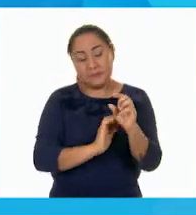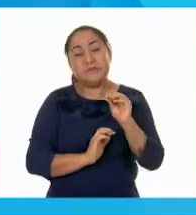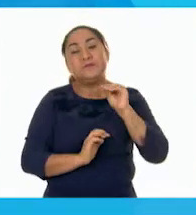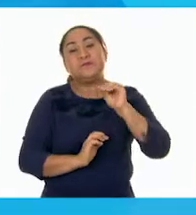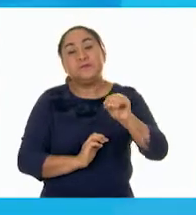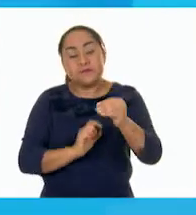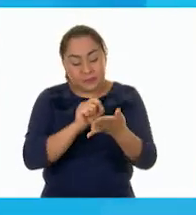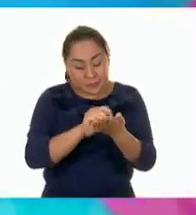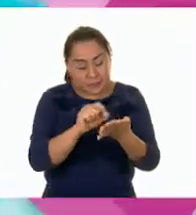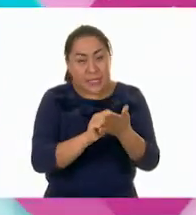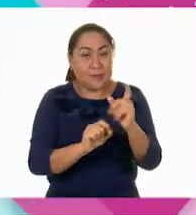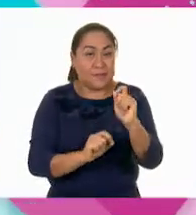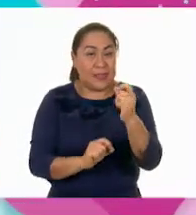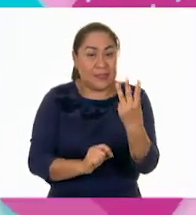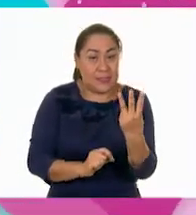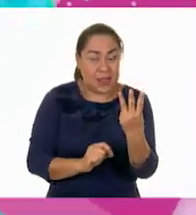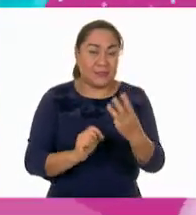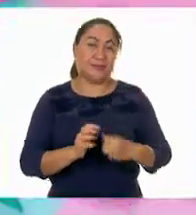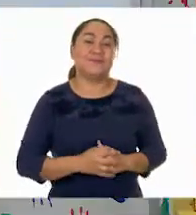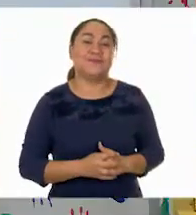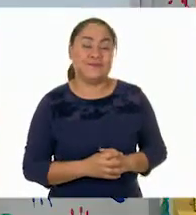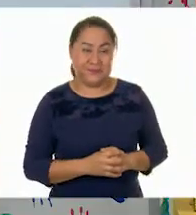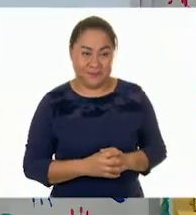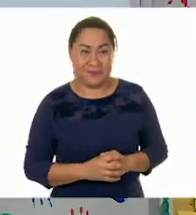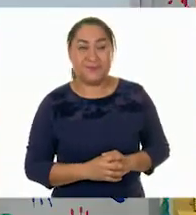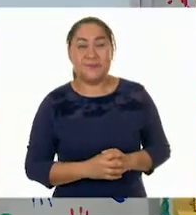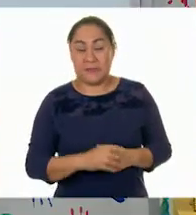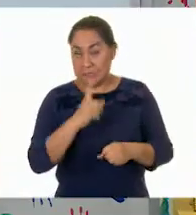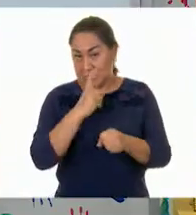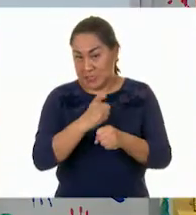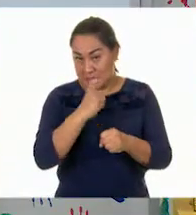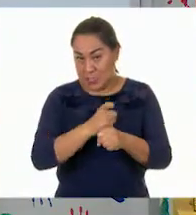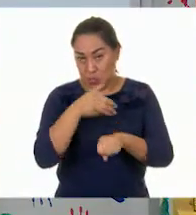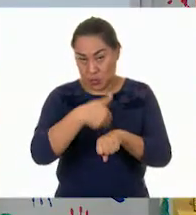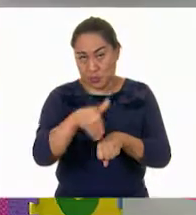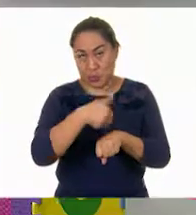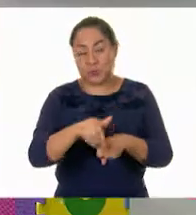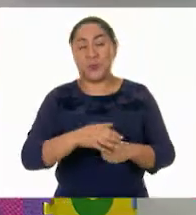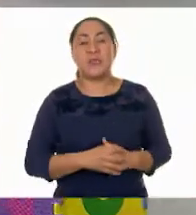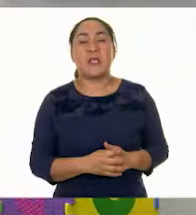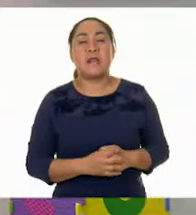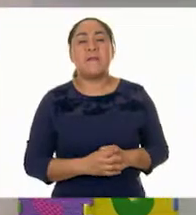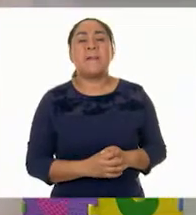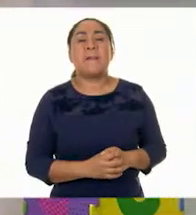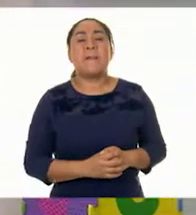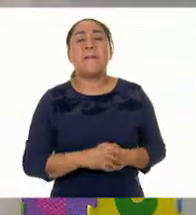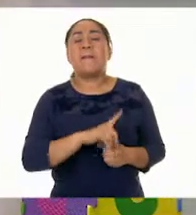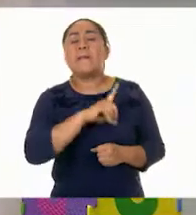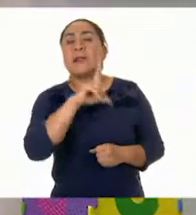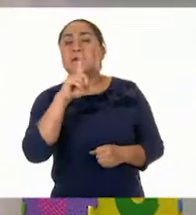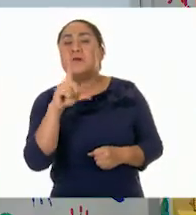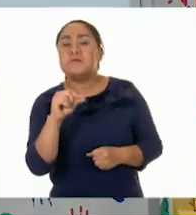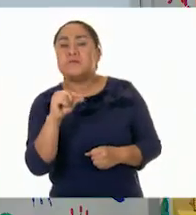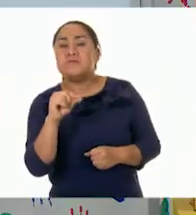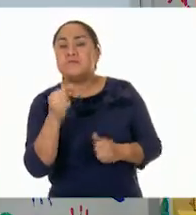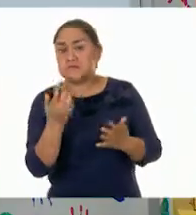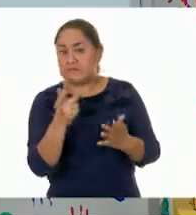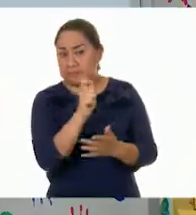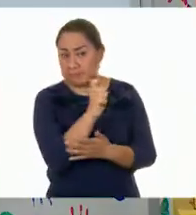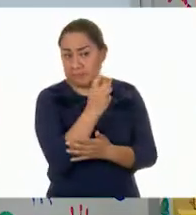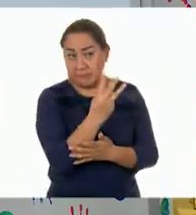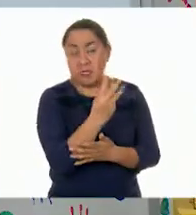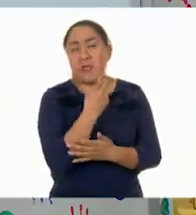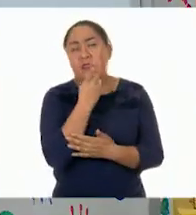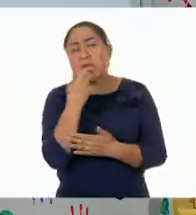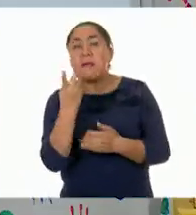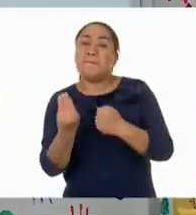anotar el... Veintitrés. Veintitrés. Será nuestro primer número. Tenemos aquí escrito el veintitrés. Luego